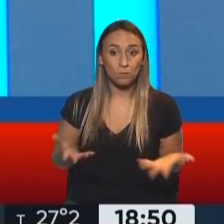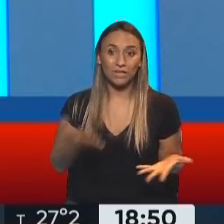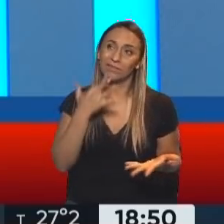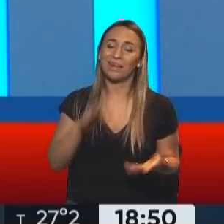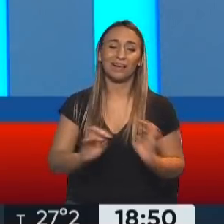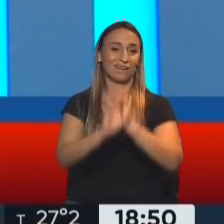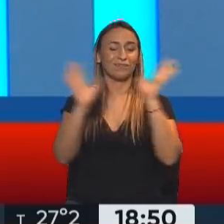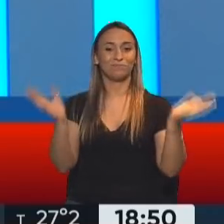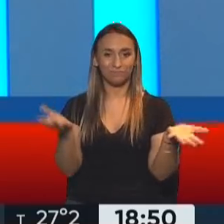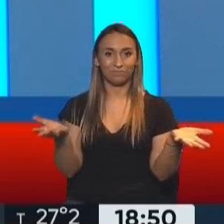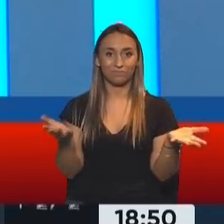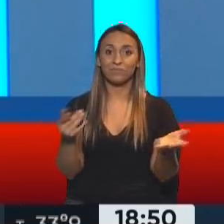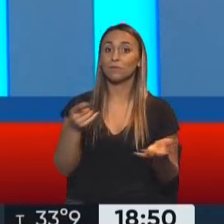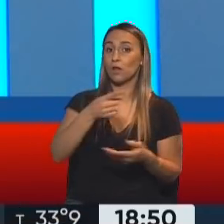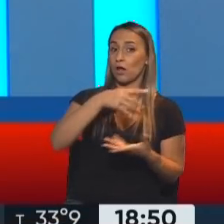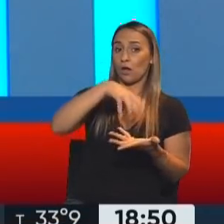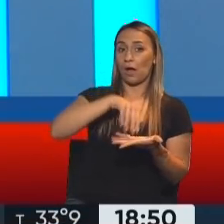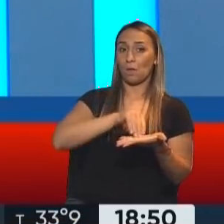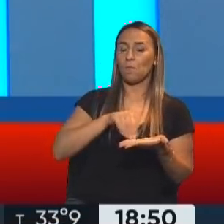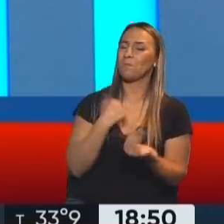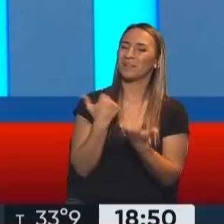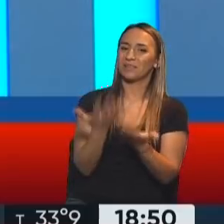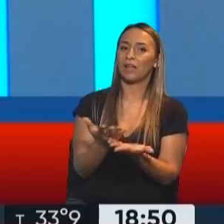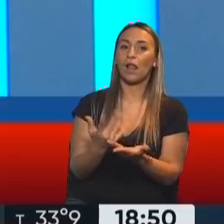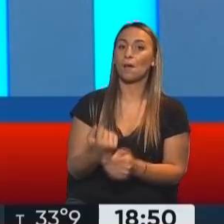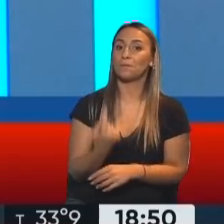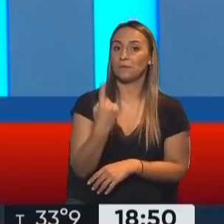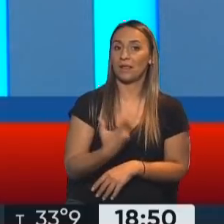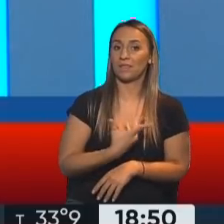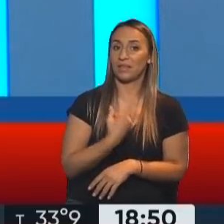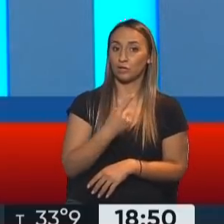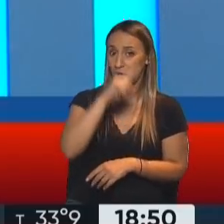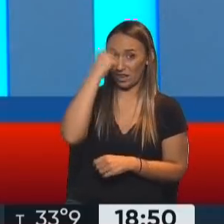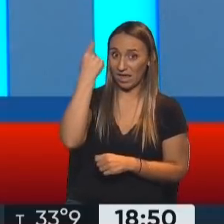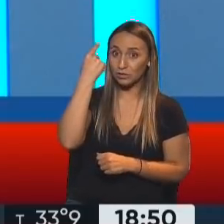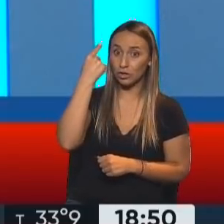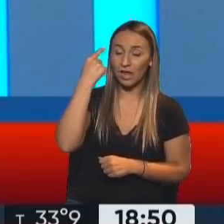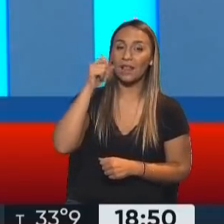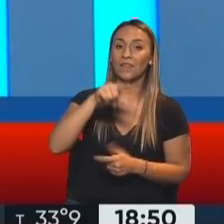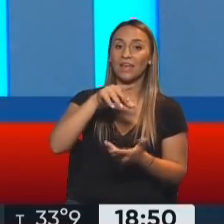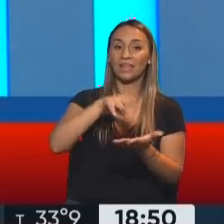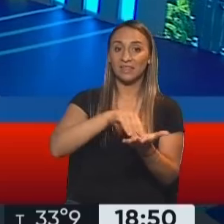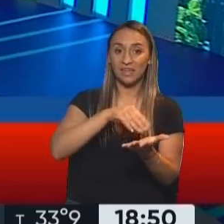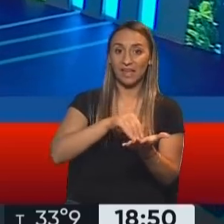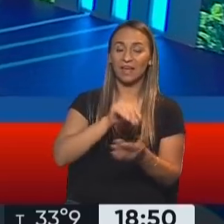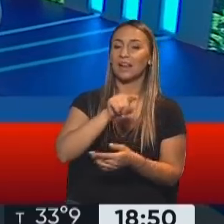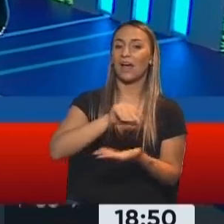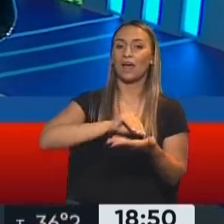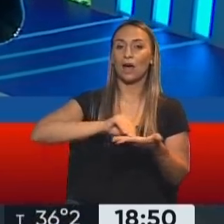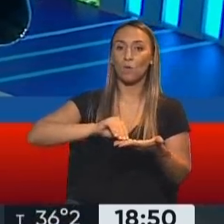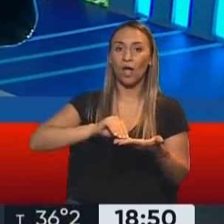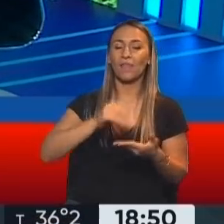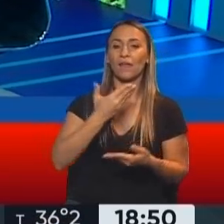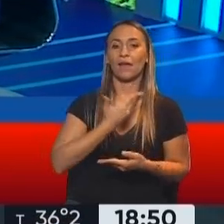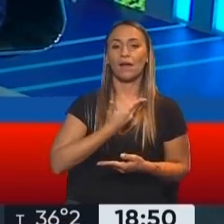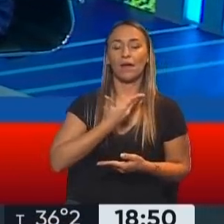Y presentaron una excelente funcionaria que fue la primera directora nacional de registro de tierras de la Argentina que fue la doctora Florencia Gómez, que es